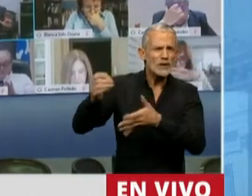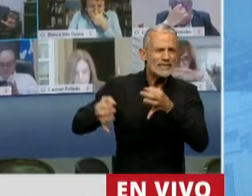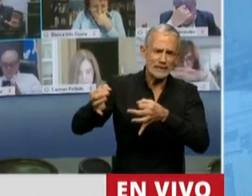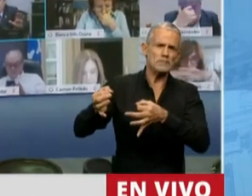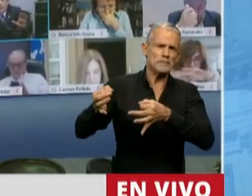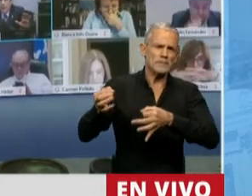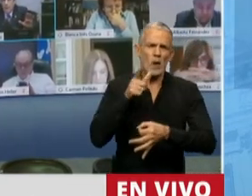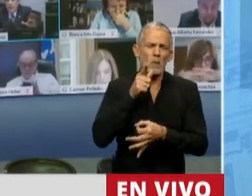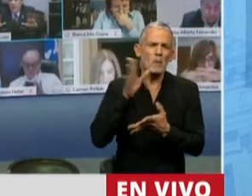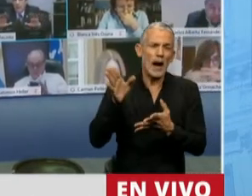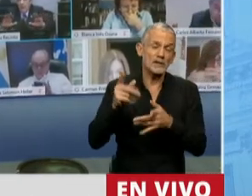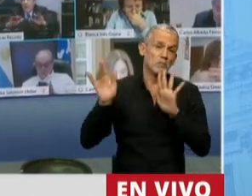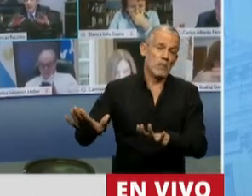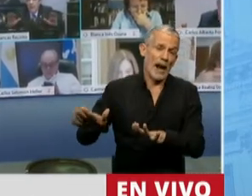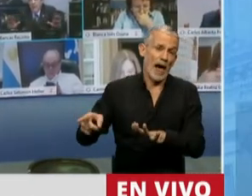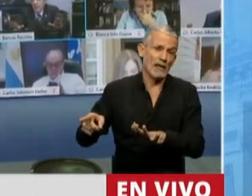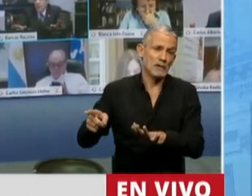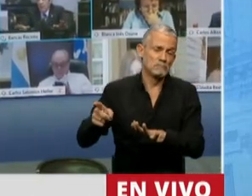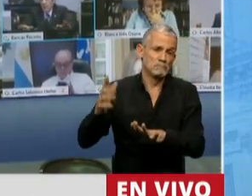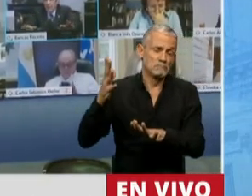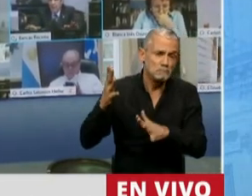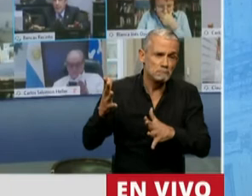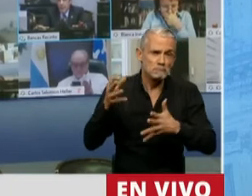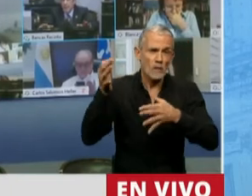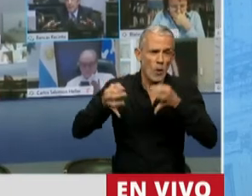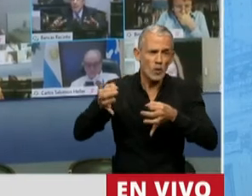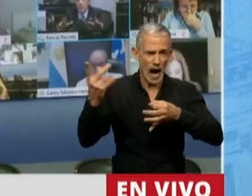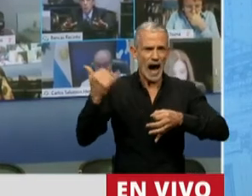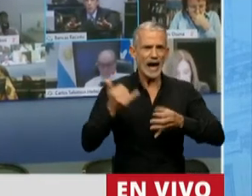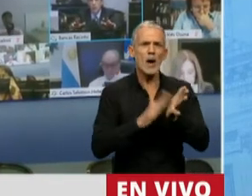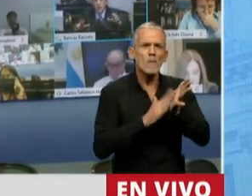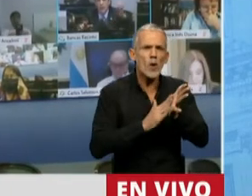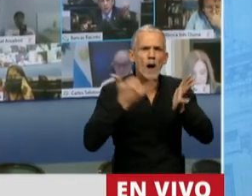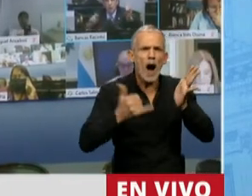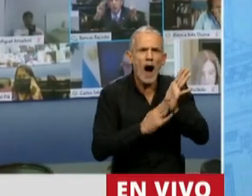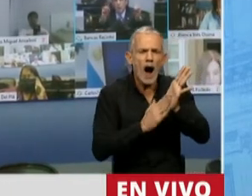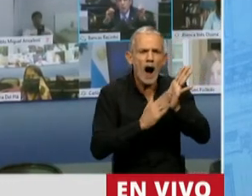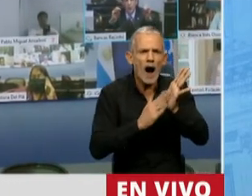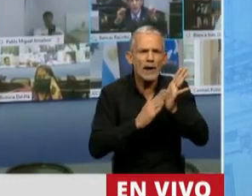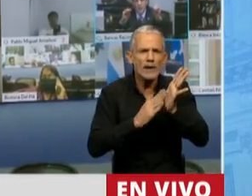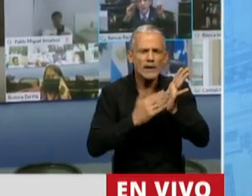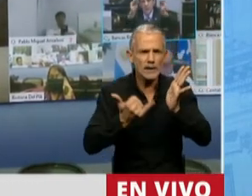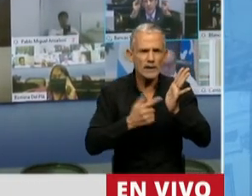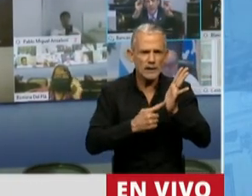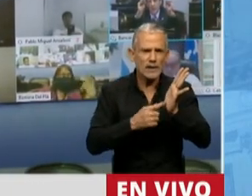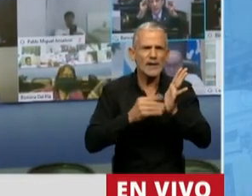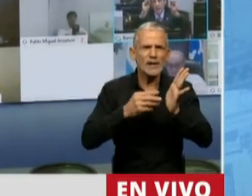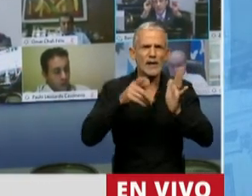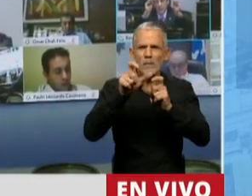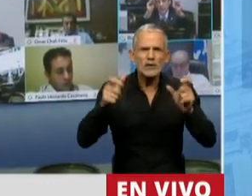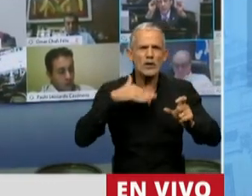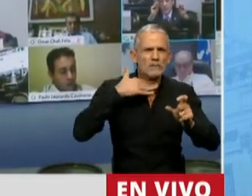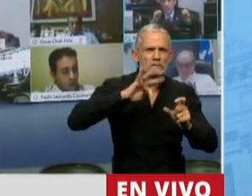aparentemente está paralizada, tenemos hechos y pruebas de delincuentes